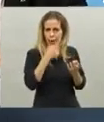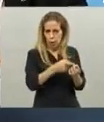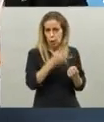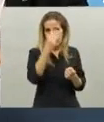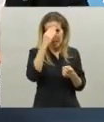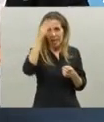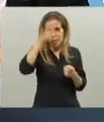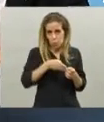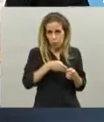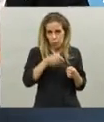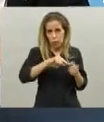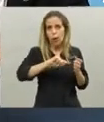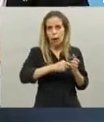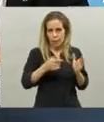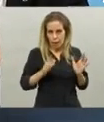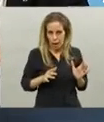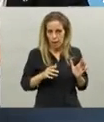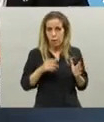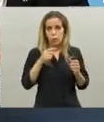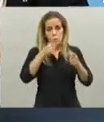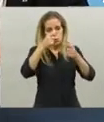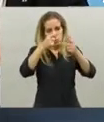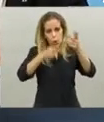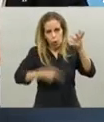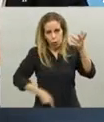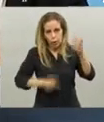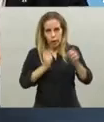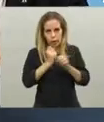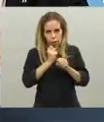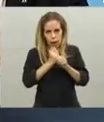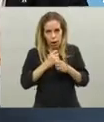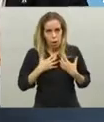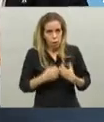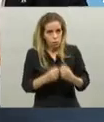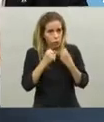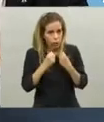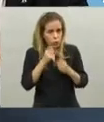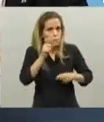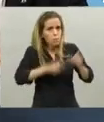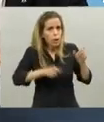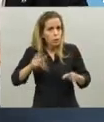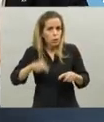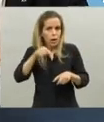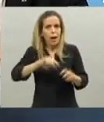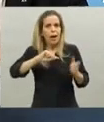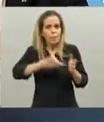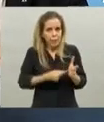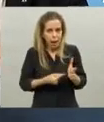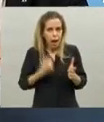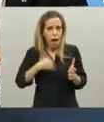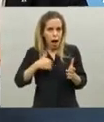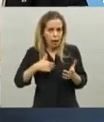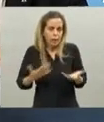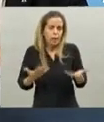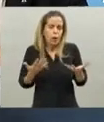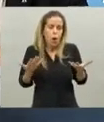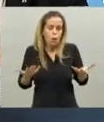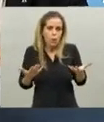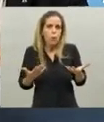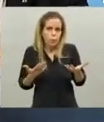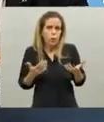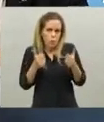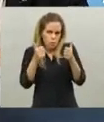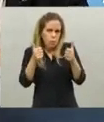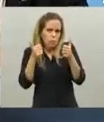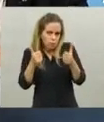Con lo cual, todo este esfuerzo que hicimos, todos los porteños, todos los argentinos, obviamente, ha tenido sus frutos. Hoy hemos